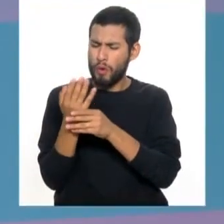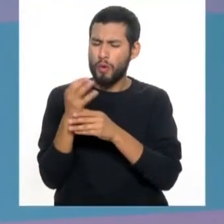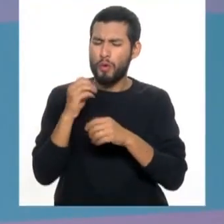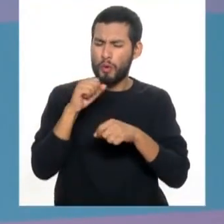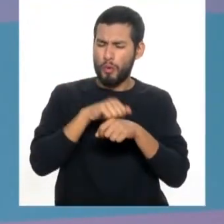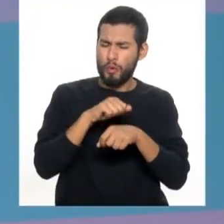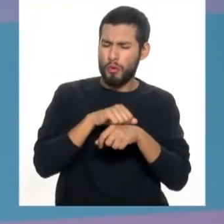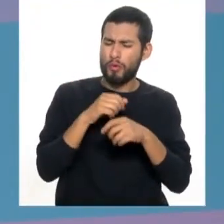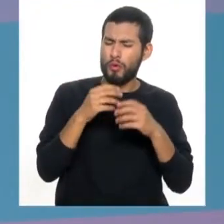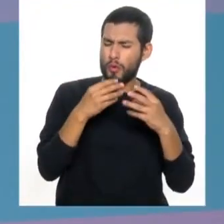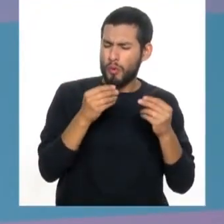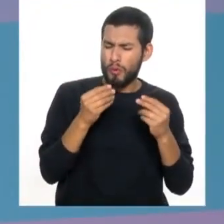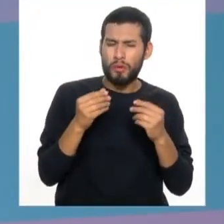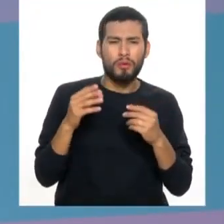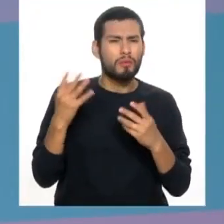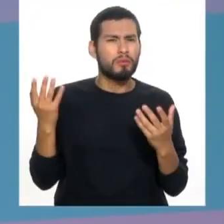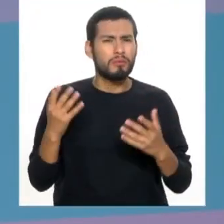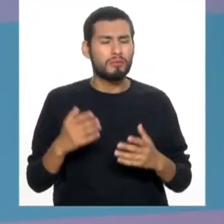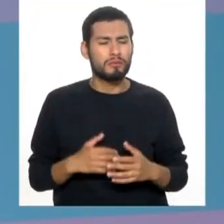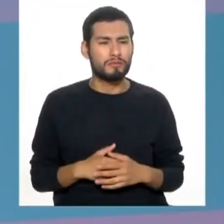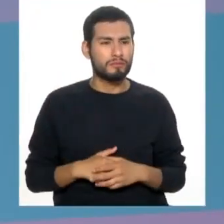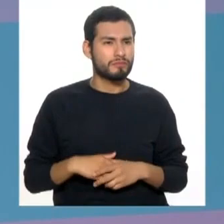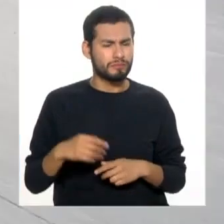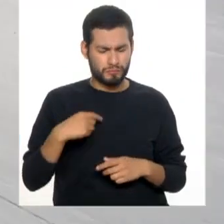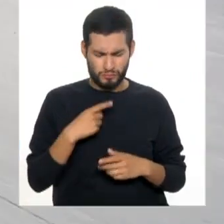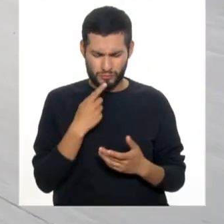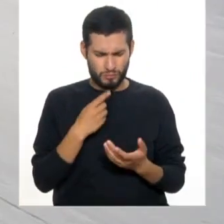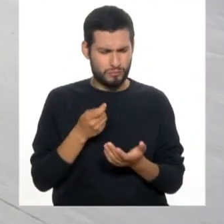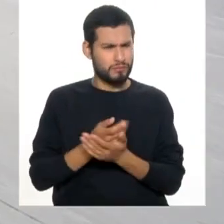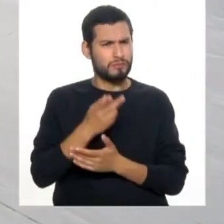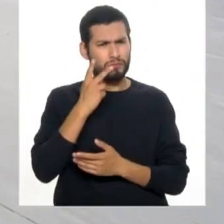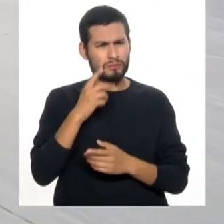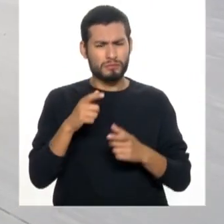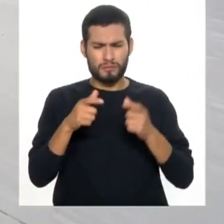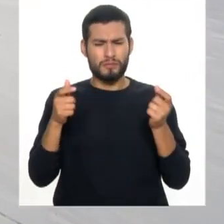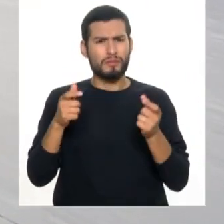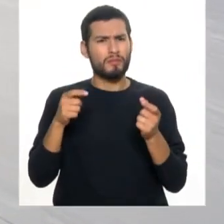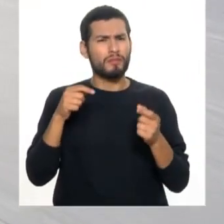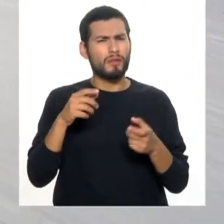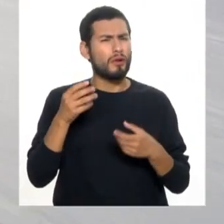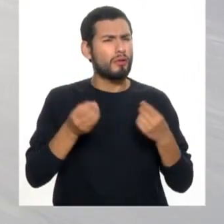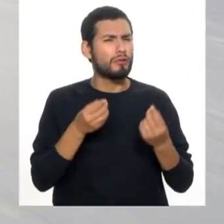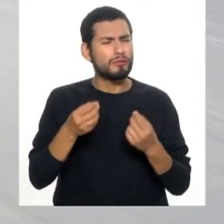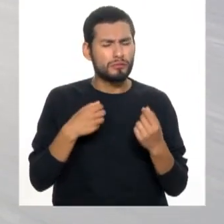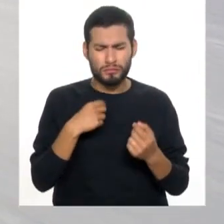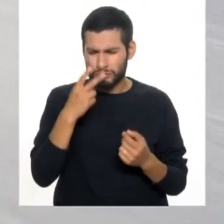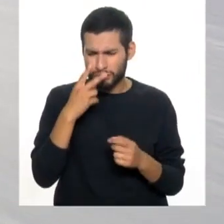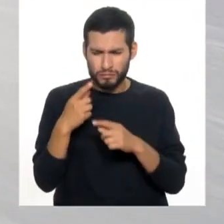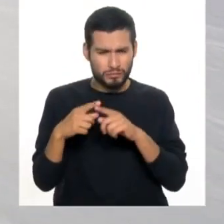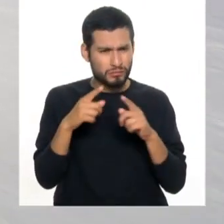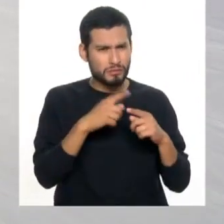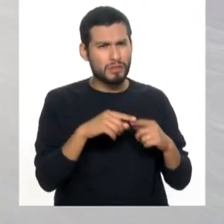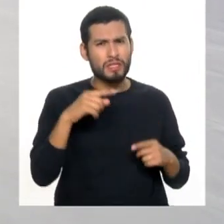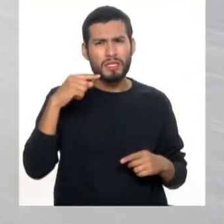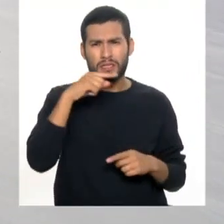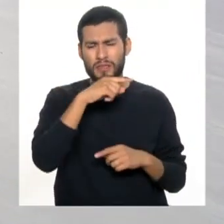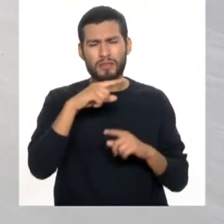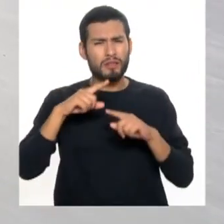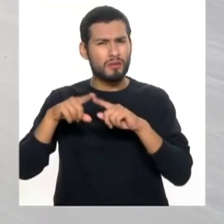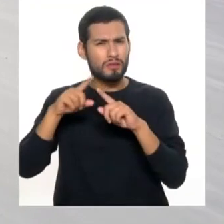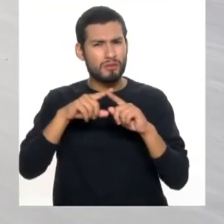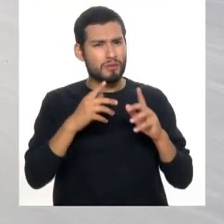Depende de la... yo le digo, yo voy a comprar el duro, ¿no? Porque yo, seguramente, soy más grande. ¿Cómo es que yo distingo el tipo de